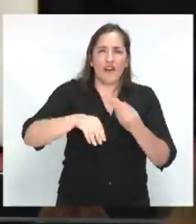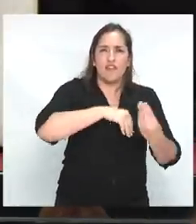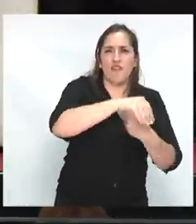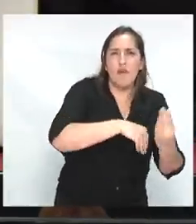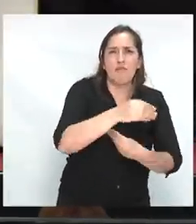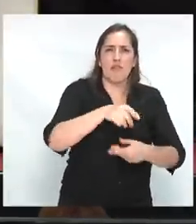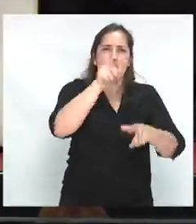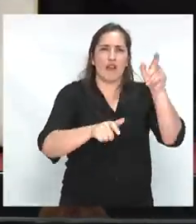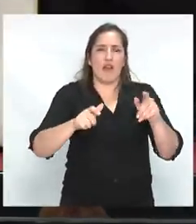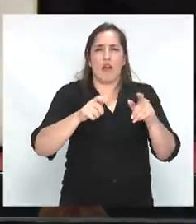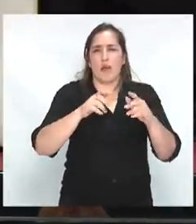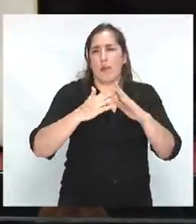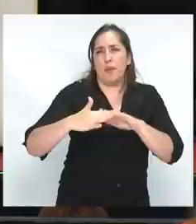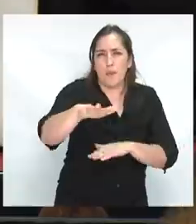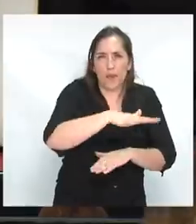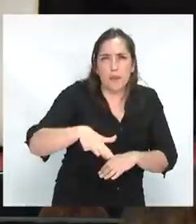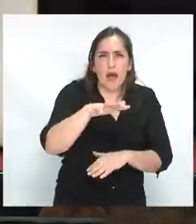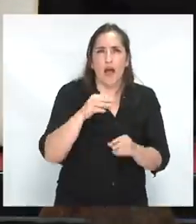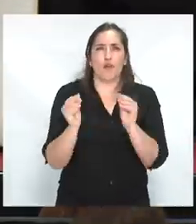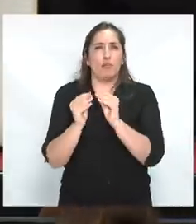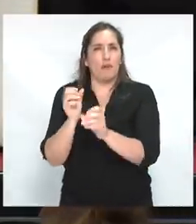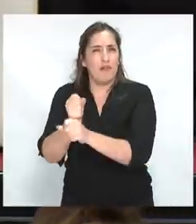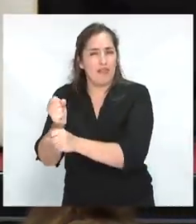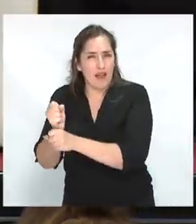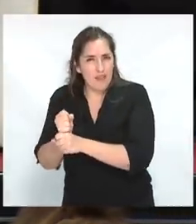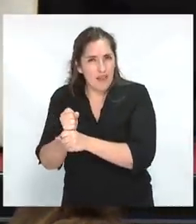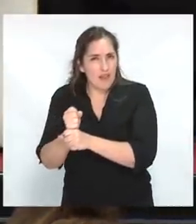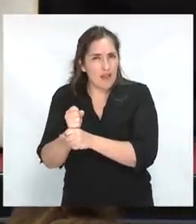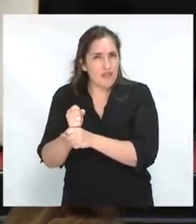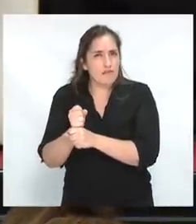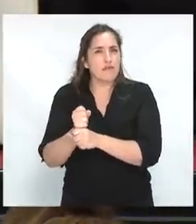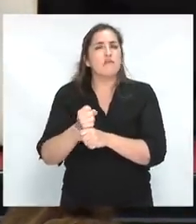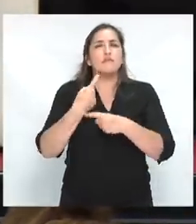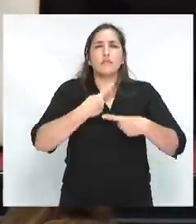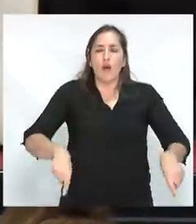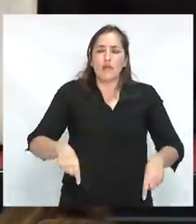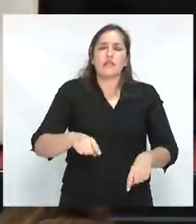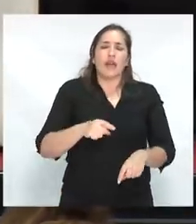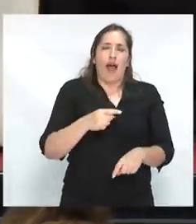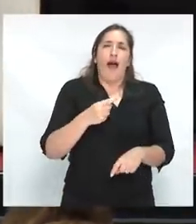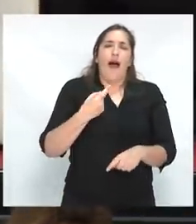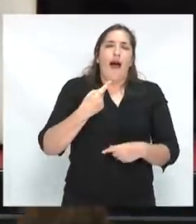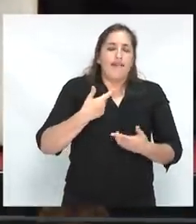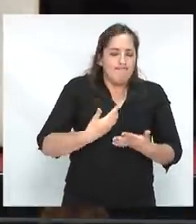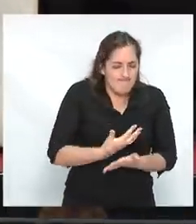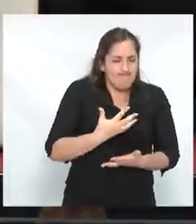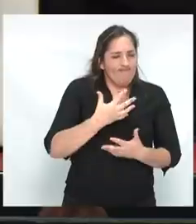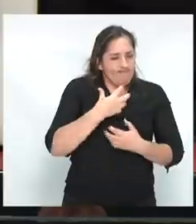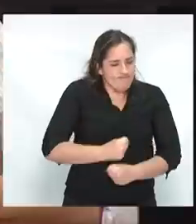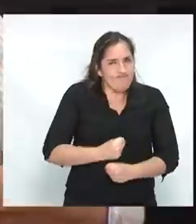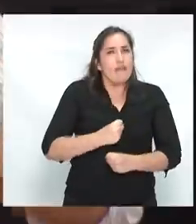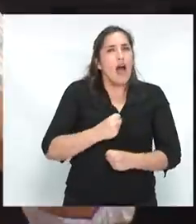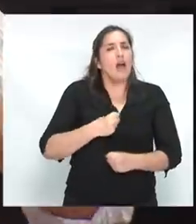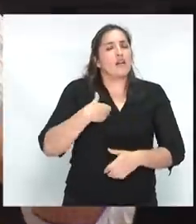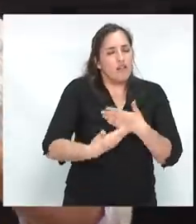con los compañeros del trabajo. Es el conjunto de indignaciones y tolerancias morales que practicamos a